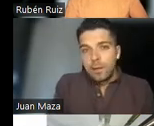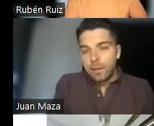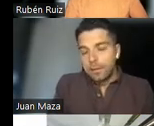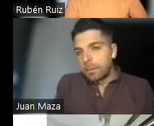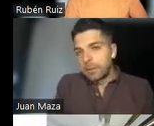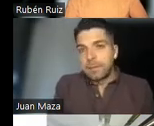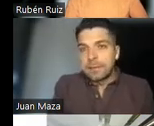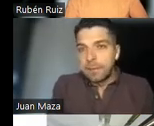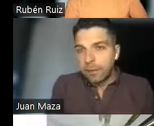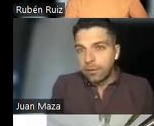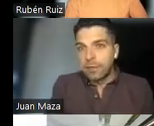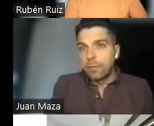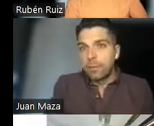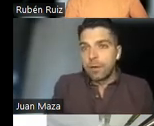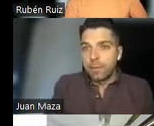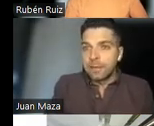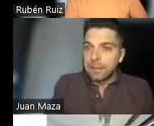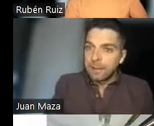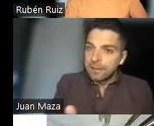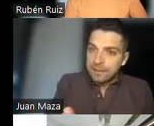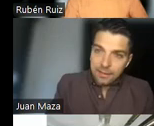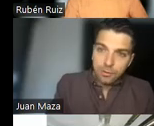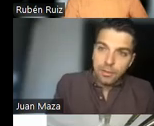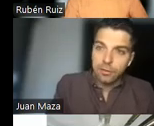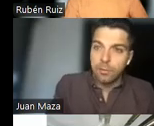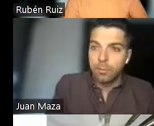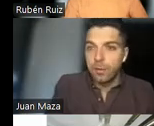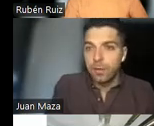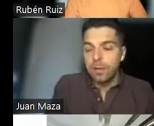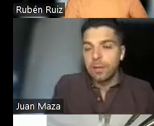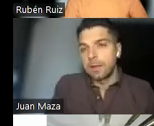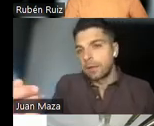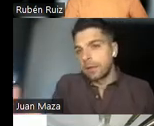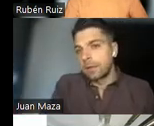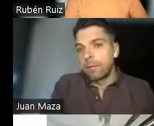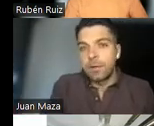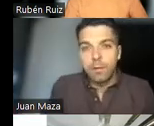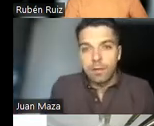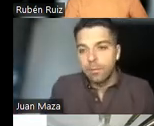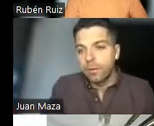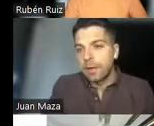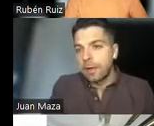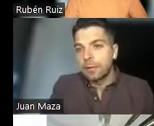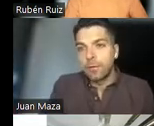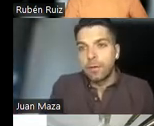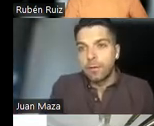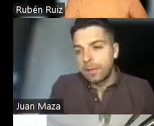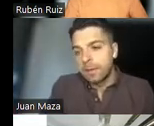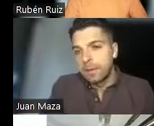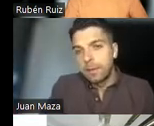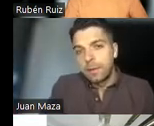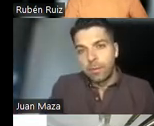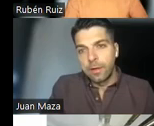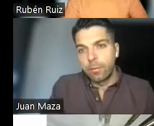prácticamente milagrosa para los pacientes que llevan tantos años sin poderlo leer, que a través de una inyección que se pone cada cuatro o cinco